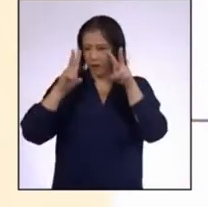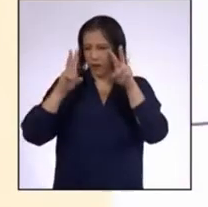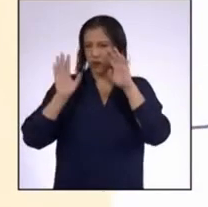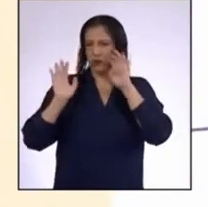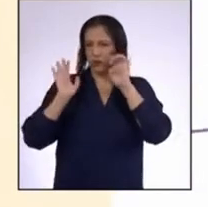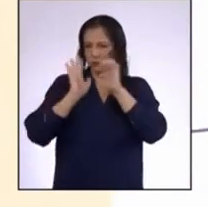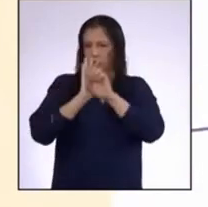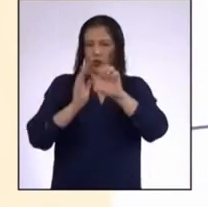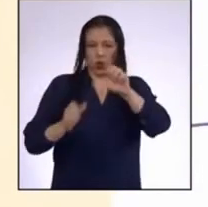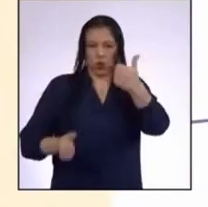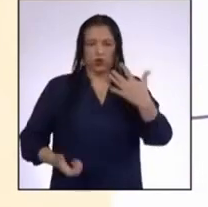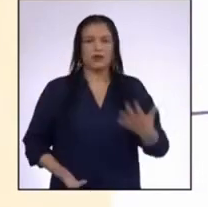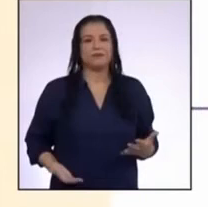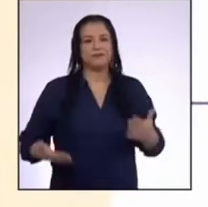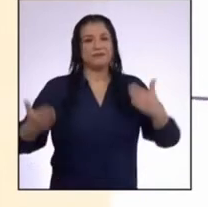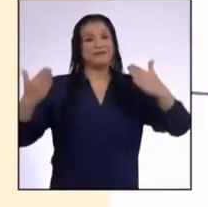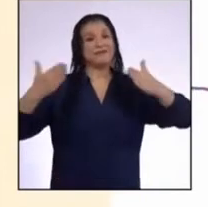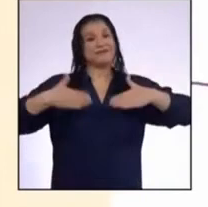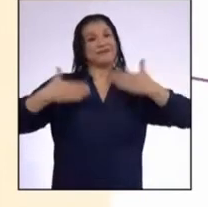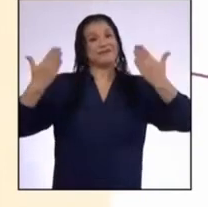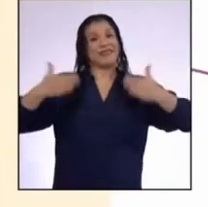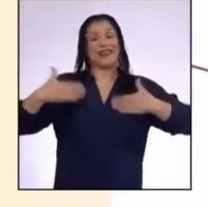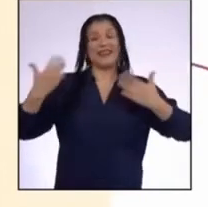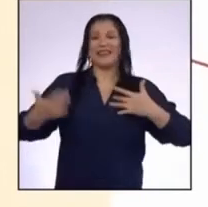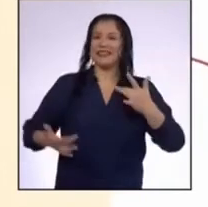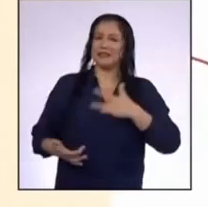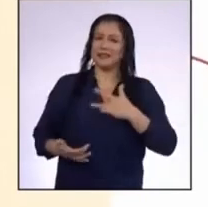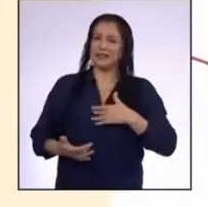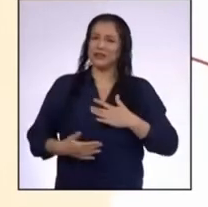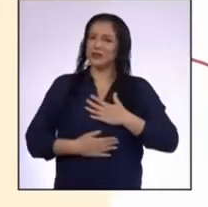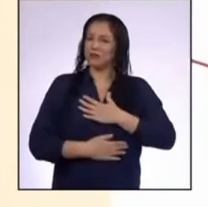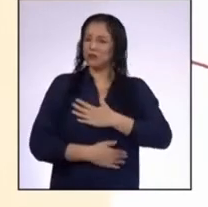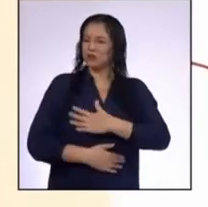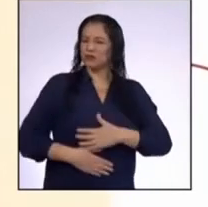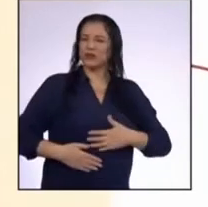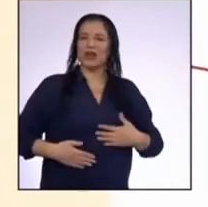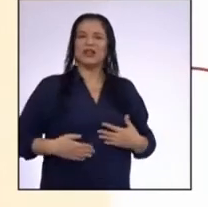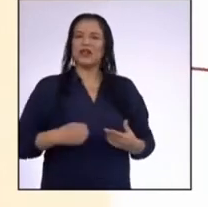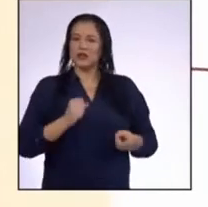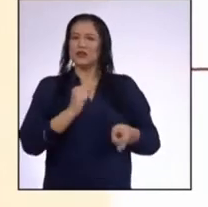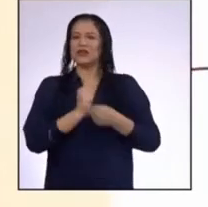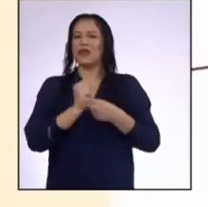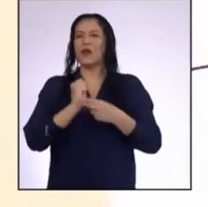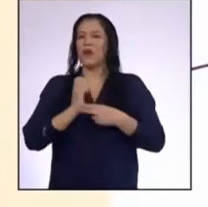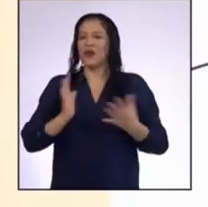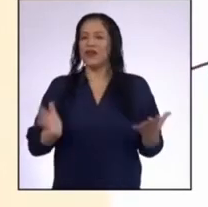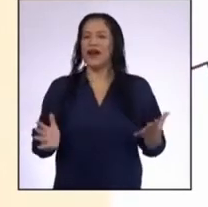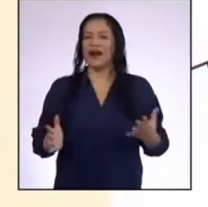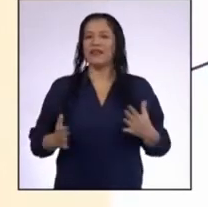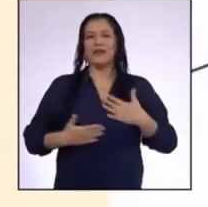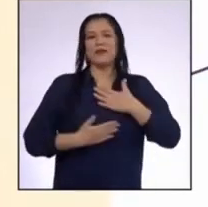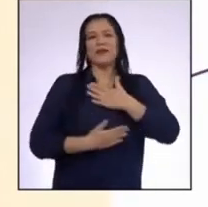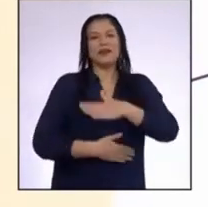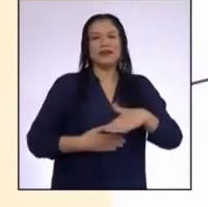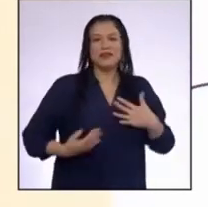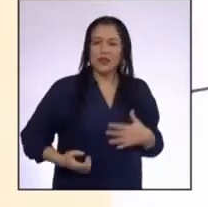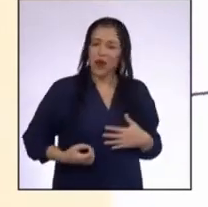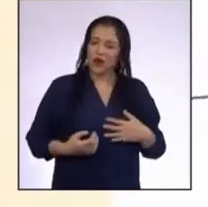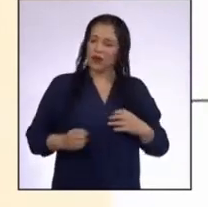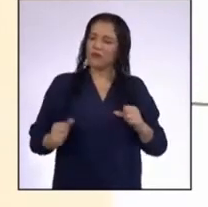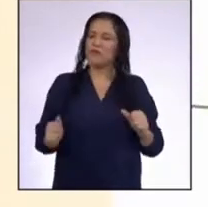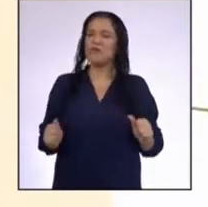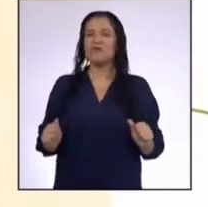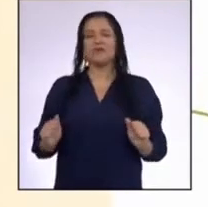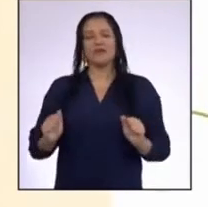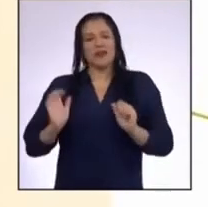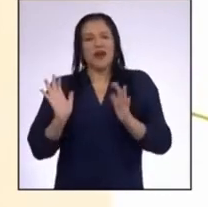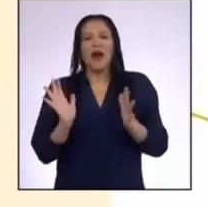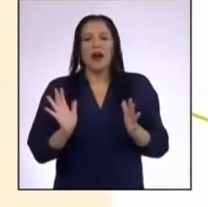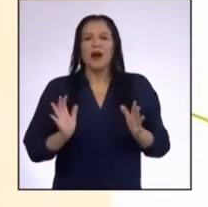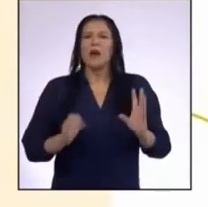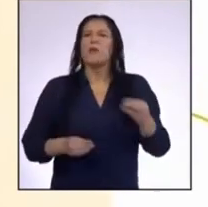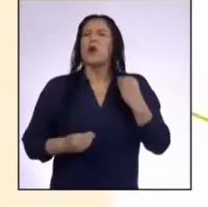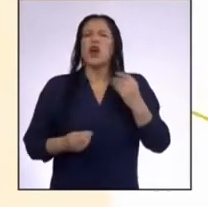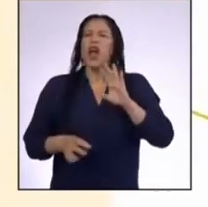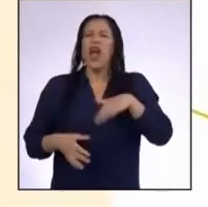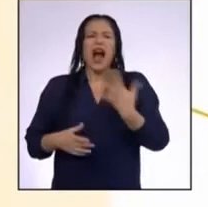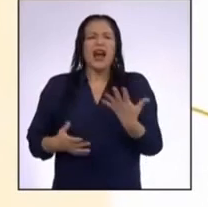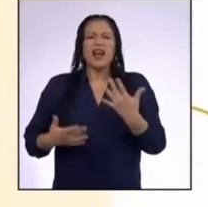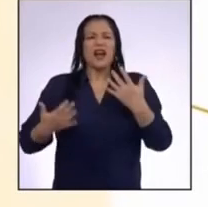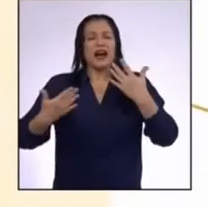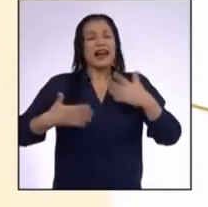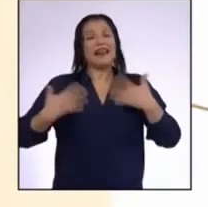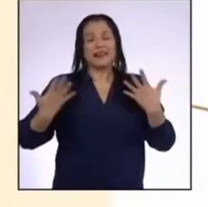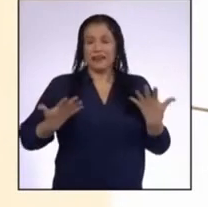emoción Alegría, sensación de bienestar y seguridad Diversión y gratificación ¿Para qué existe?